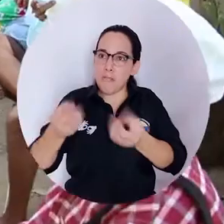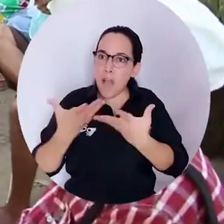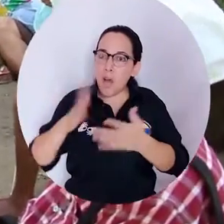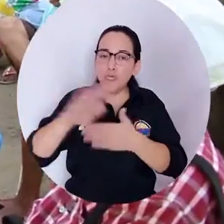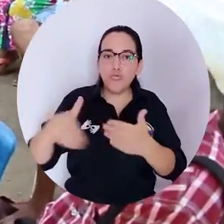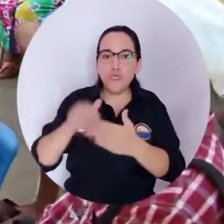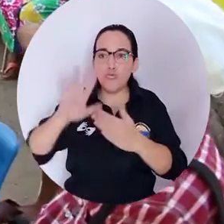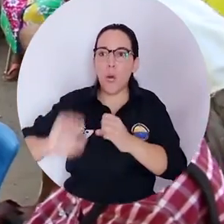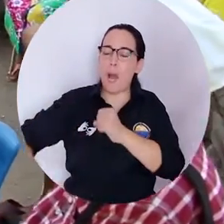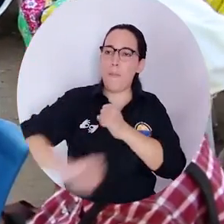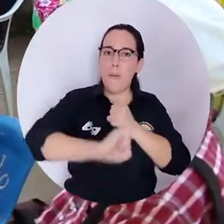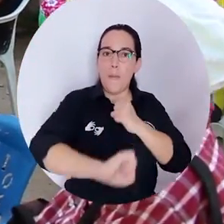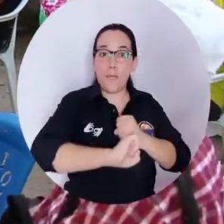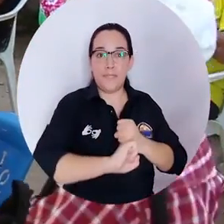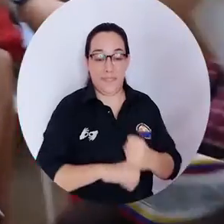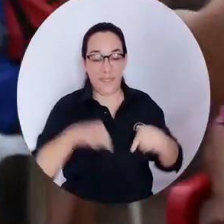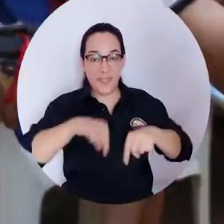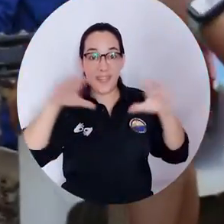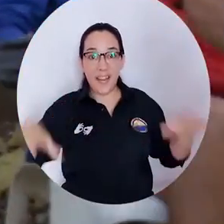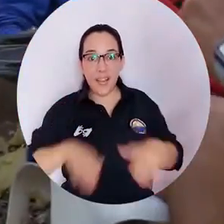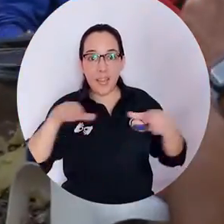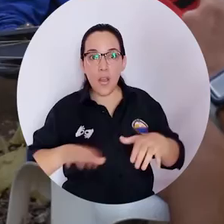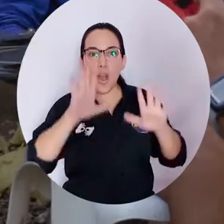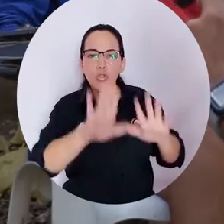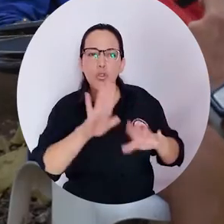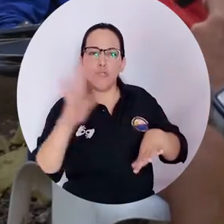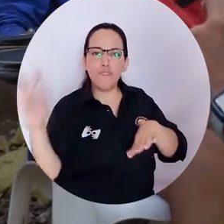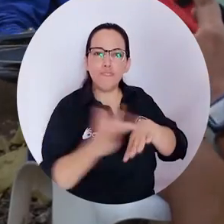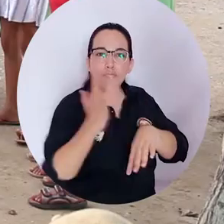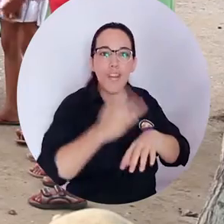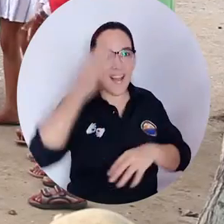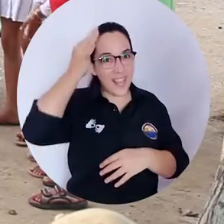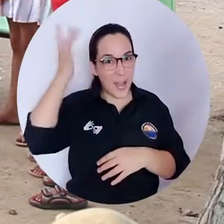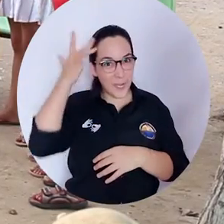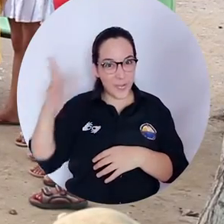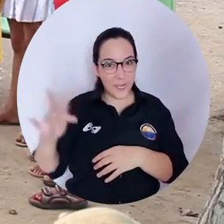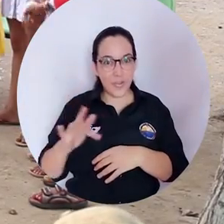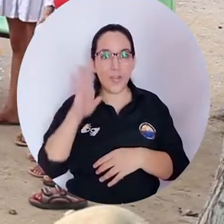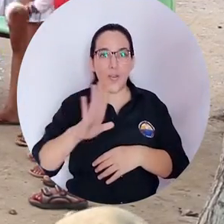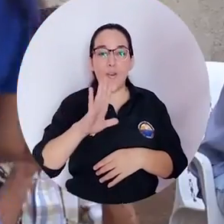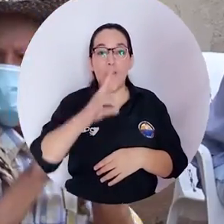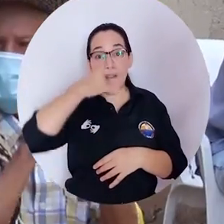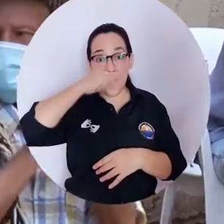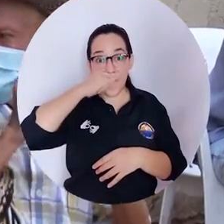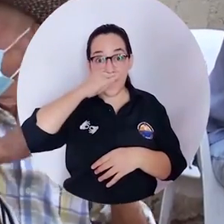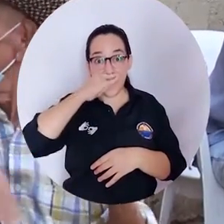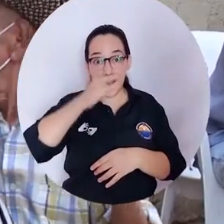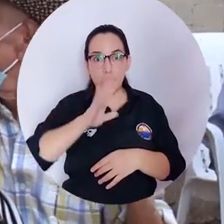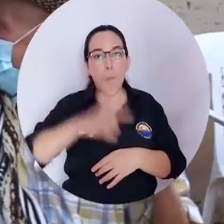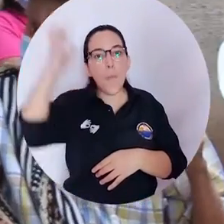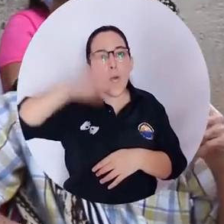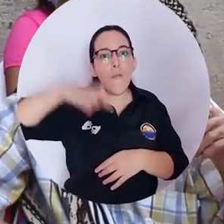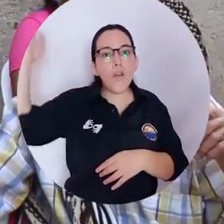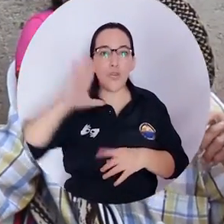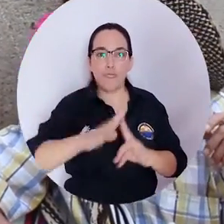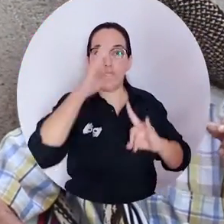Con esta actividad, enmarcada en las iniciativas Canitas de Plata e Infantes Gestores y liderada por profesionales de la Alma